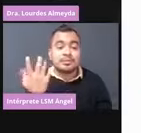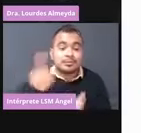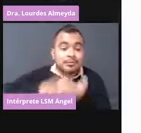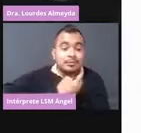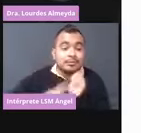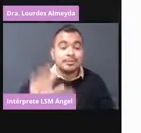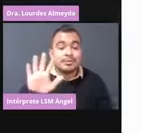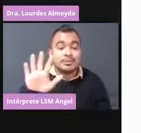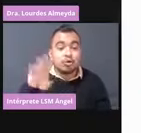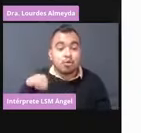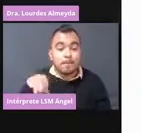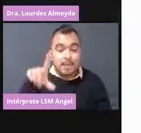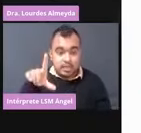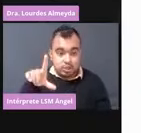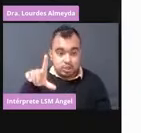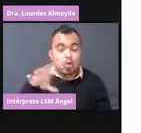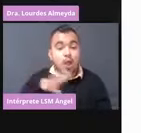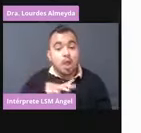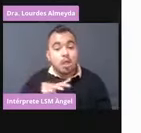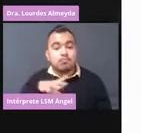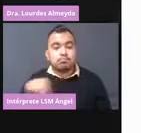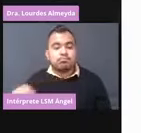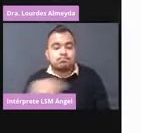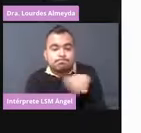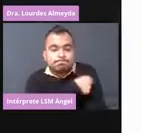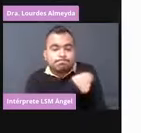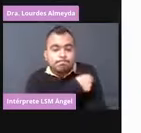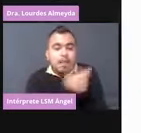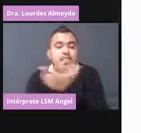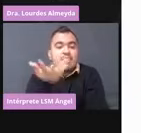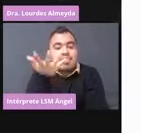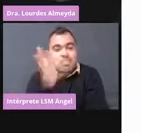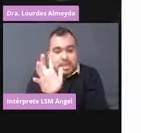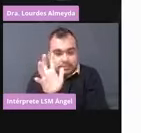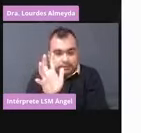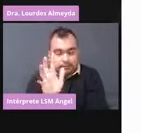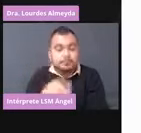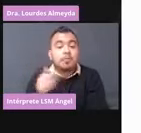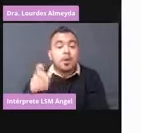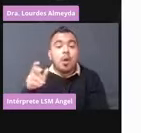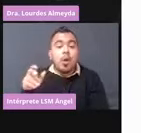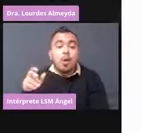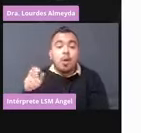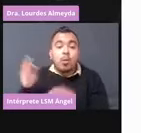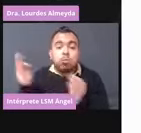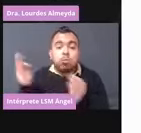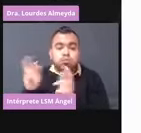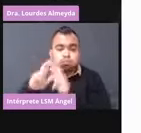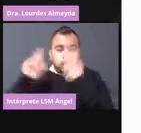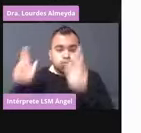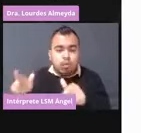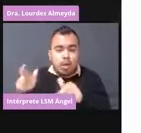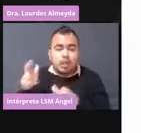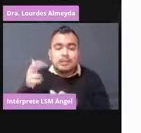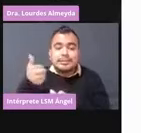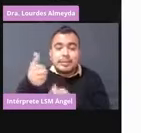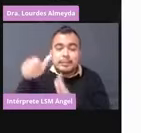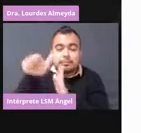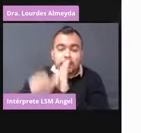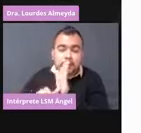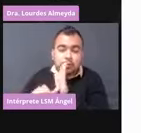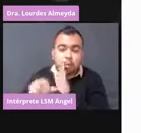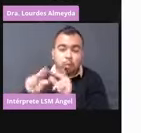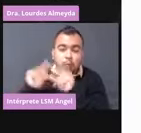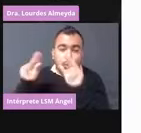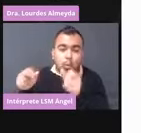10 dosis y la conservación es 6 meses de 2 a 8 grados. Esta conservación